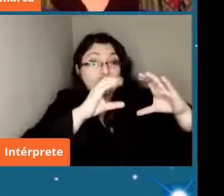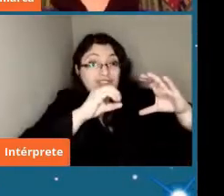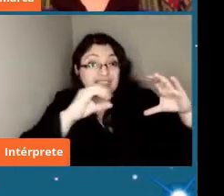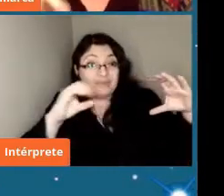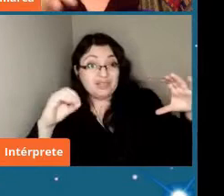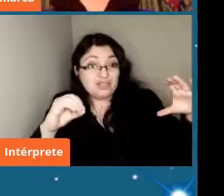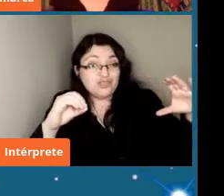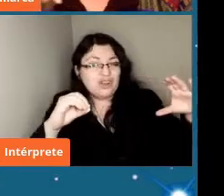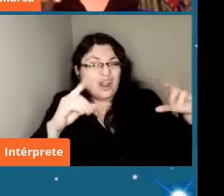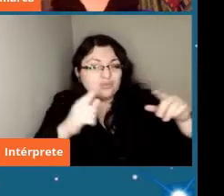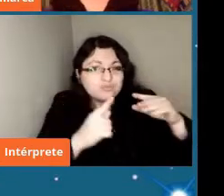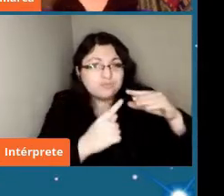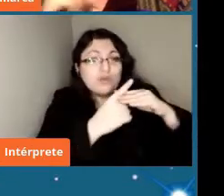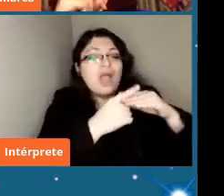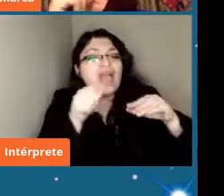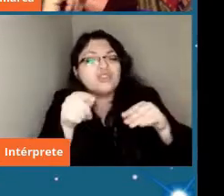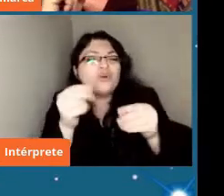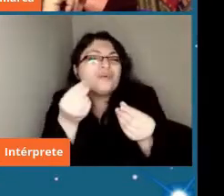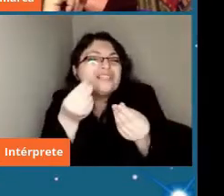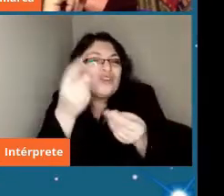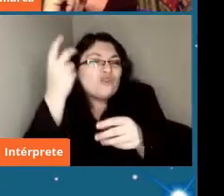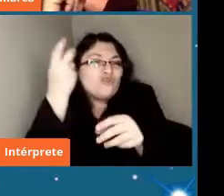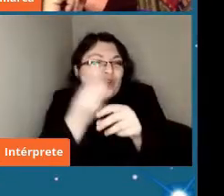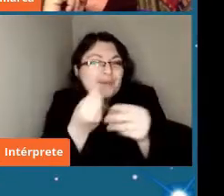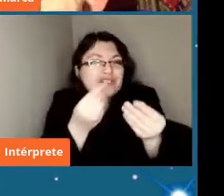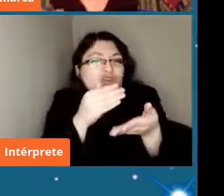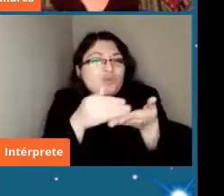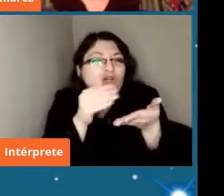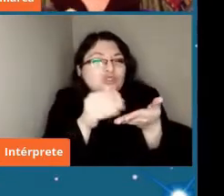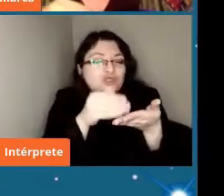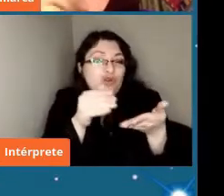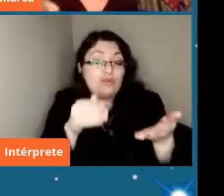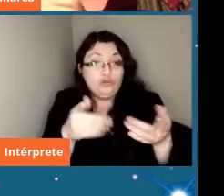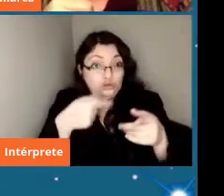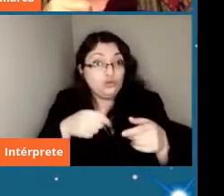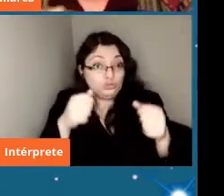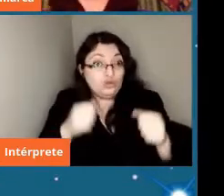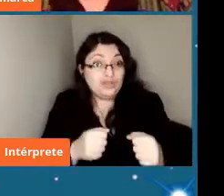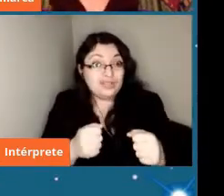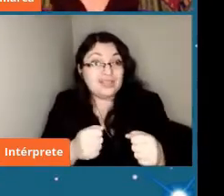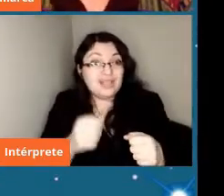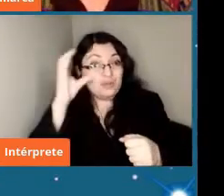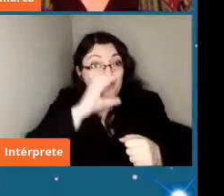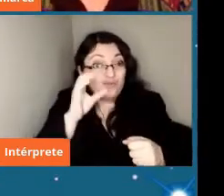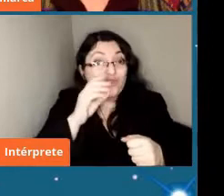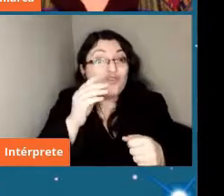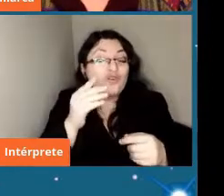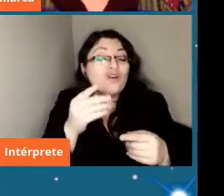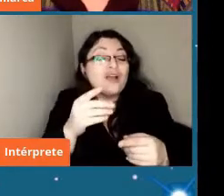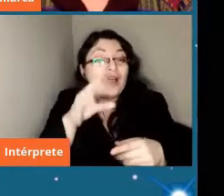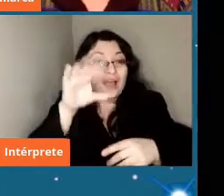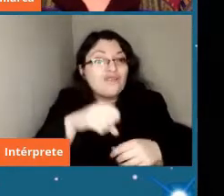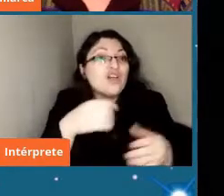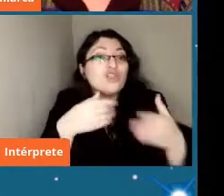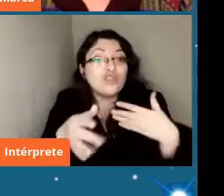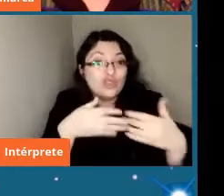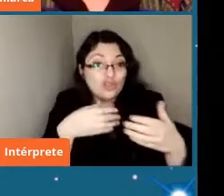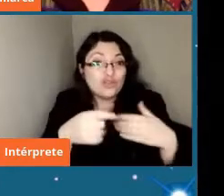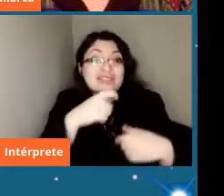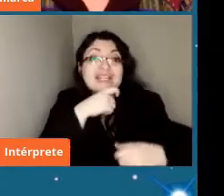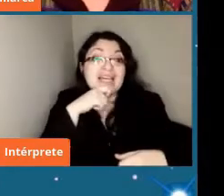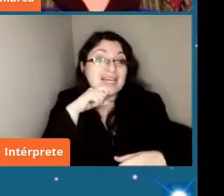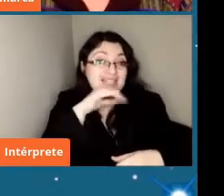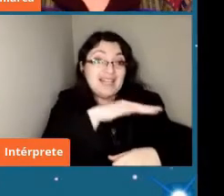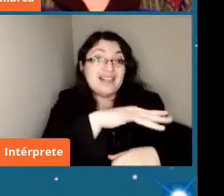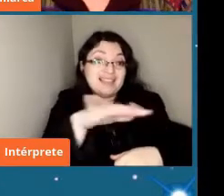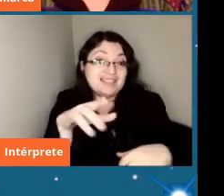nosotros tenemos una forma de ir a buscar estos remanentes de una forma más barata a los desiertos de la tierra